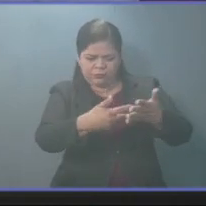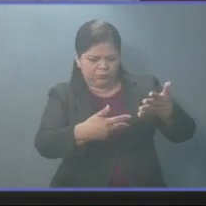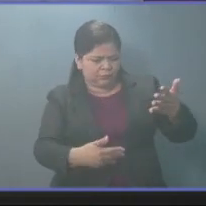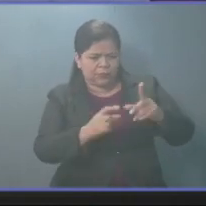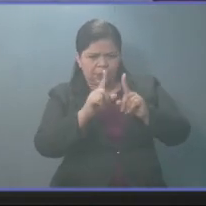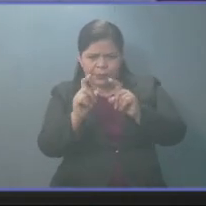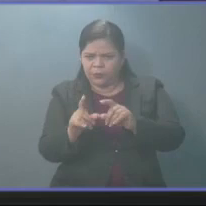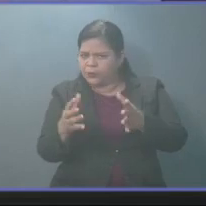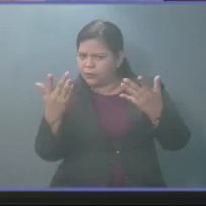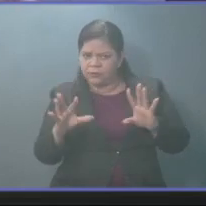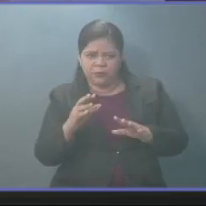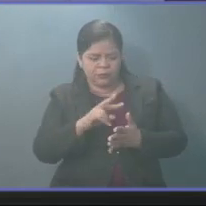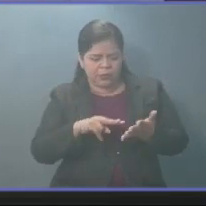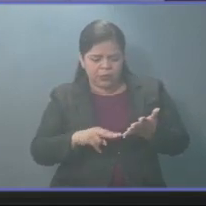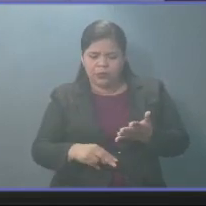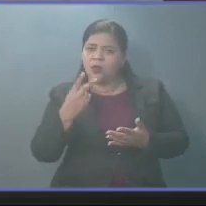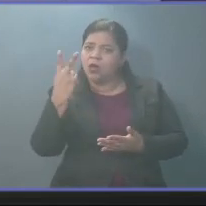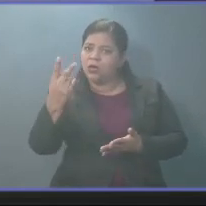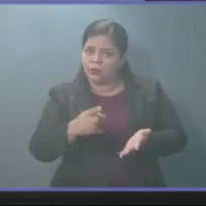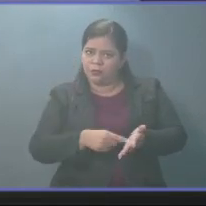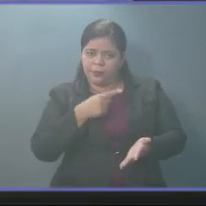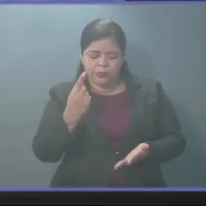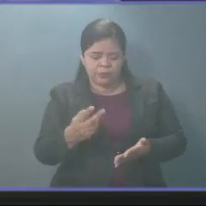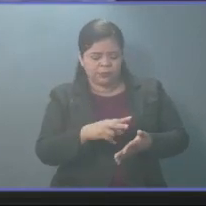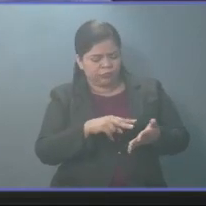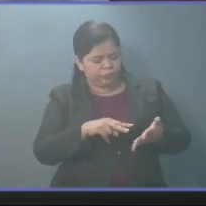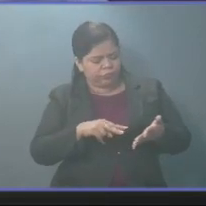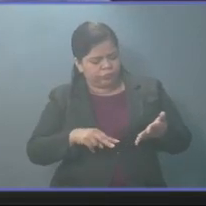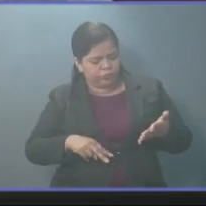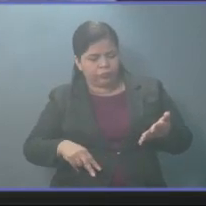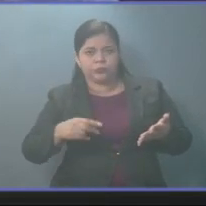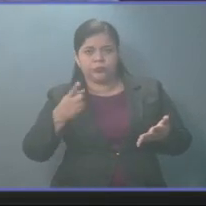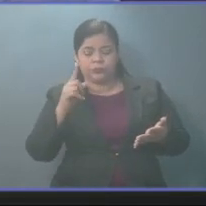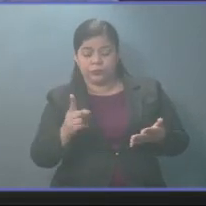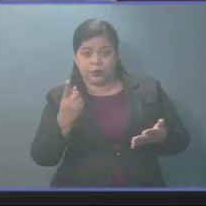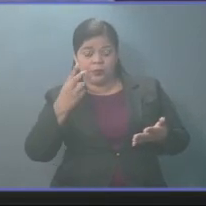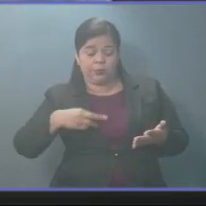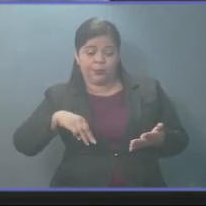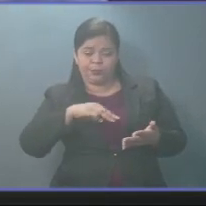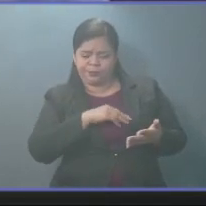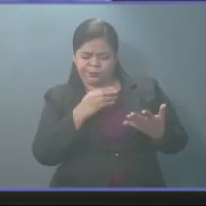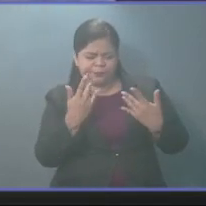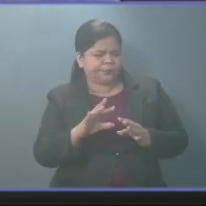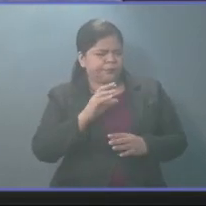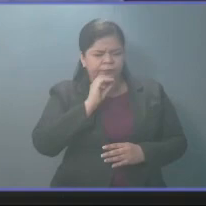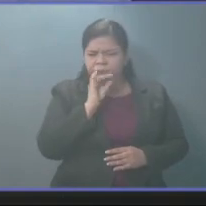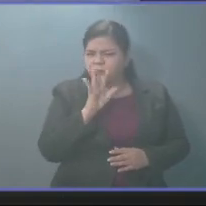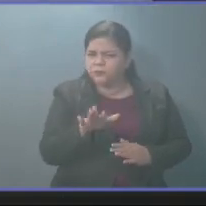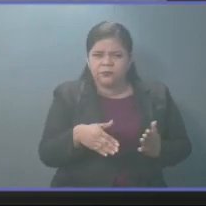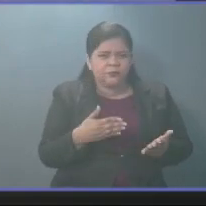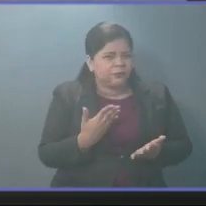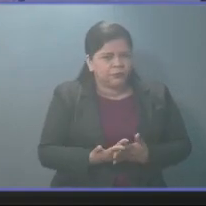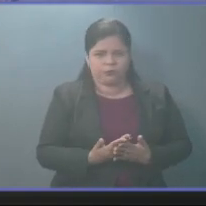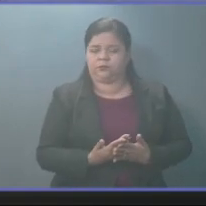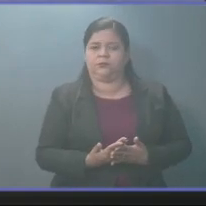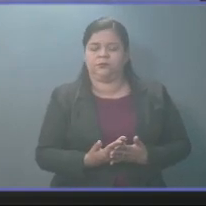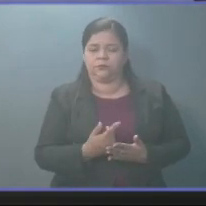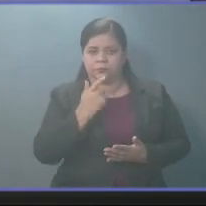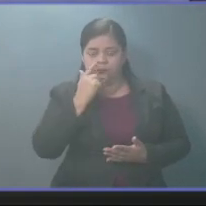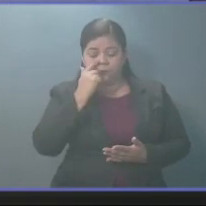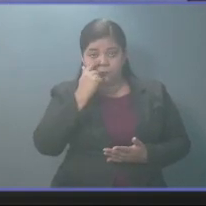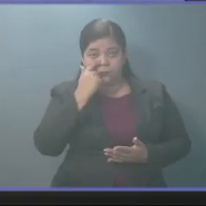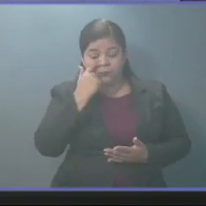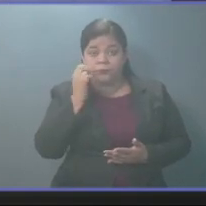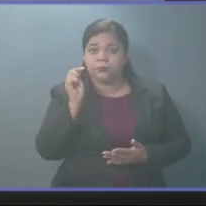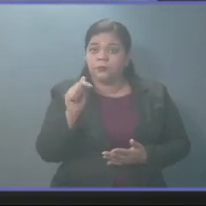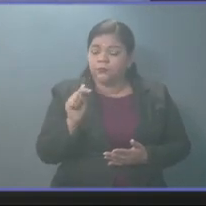se han leído en dos oportunidades. El señor Ministro ya contestó cada una de las preguntas. Por